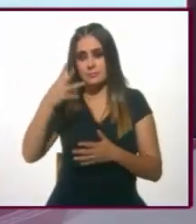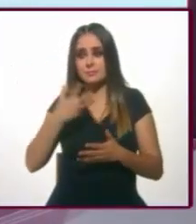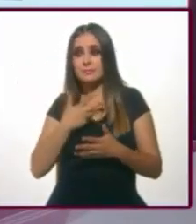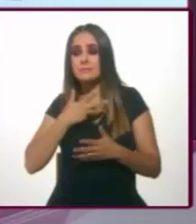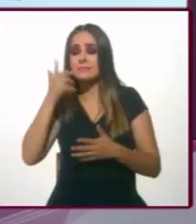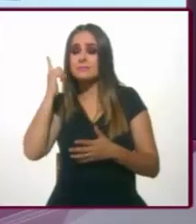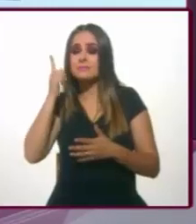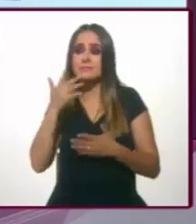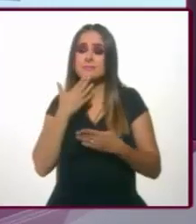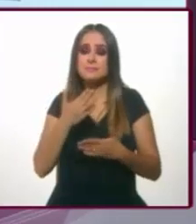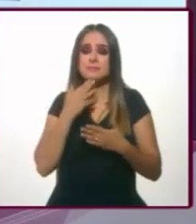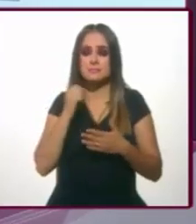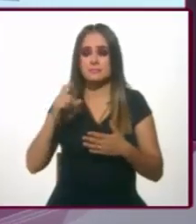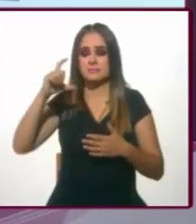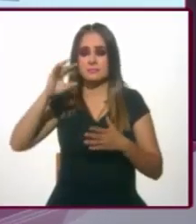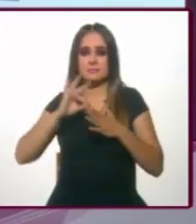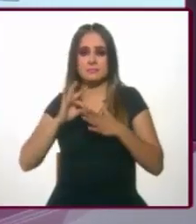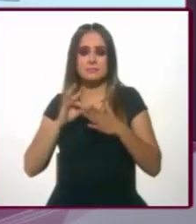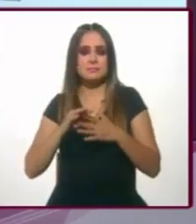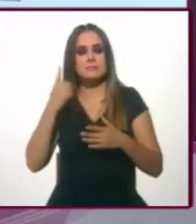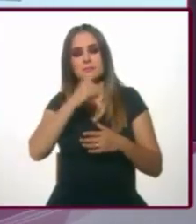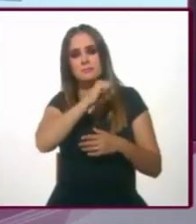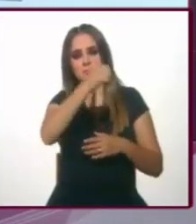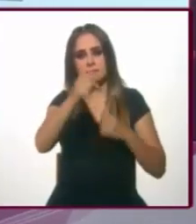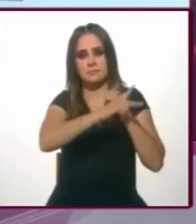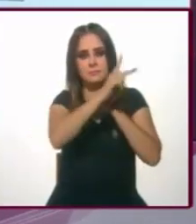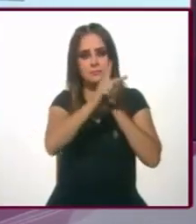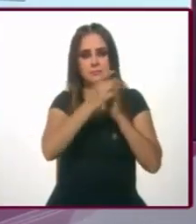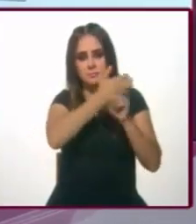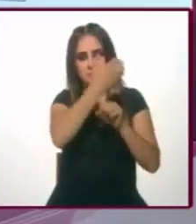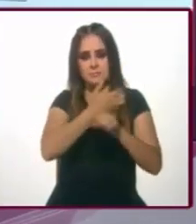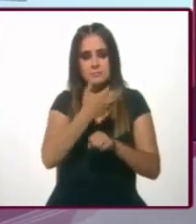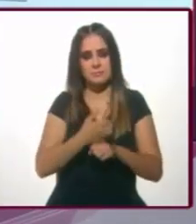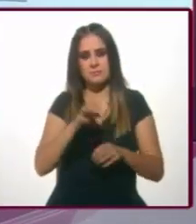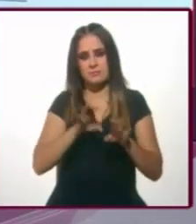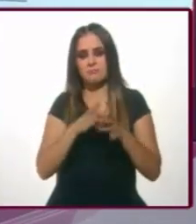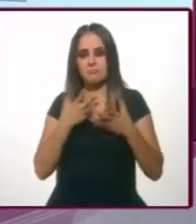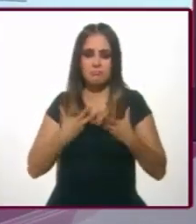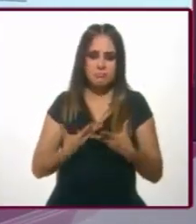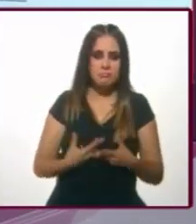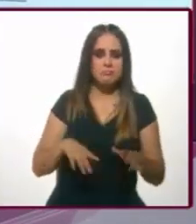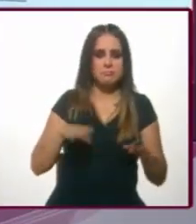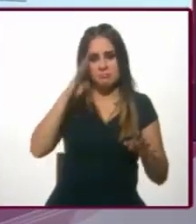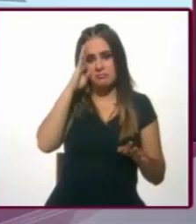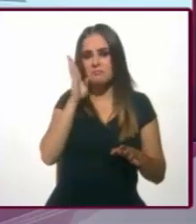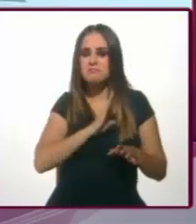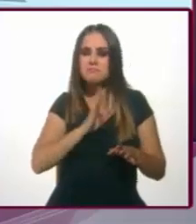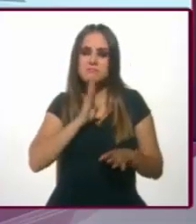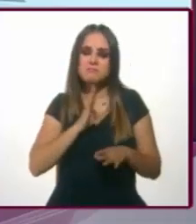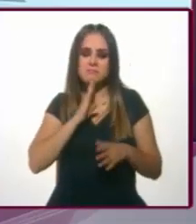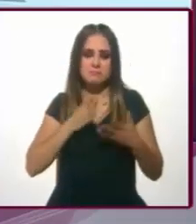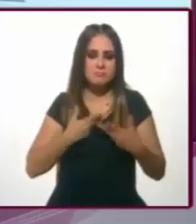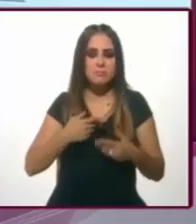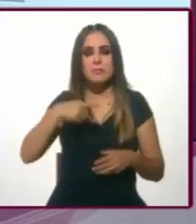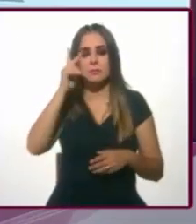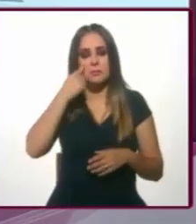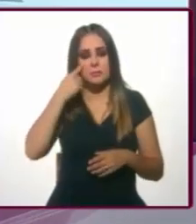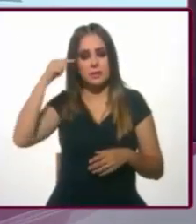resto del país. Hoy día estamos viendo, esto es solo para la Ciudad de México, los ciudadanos de aquí